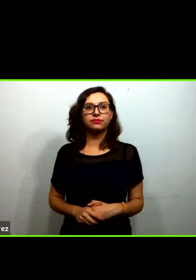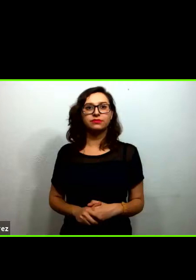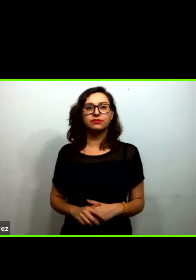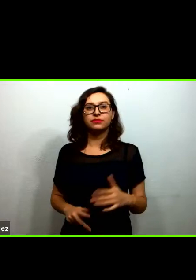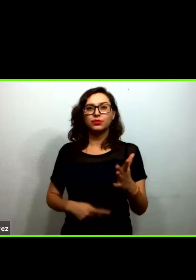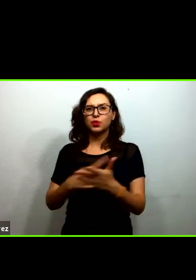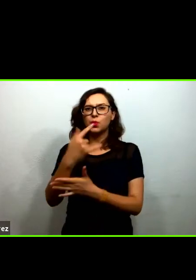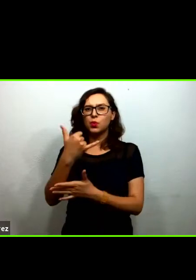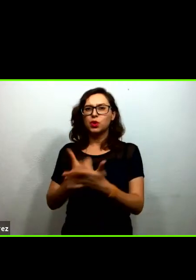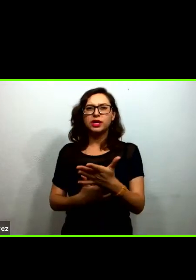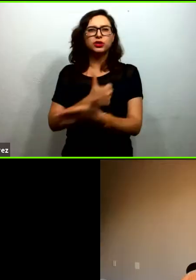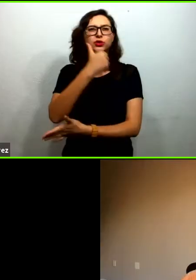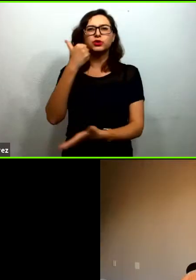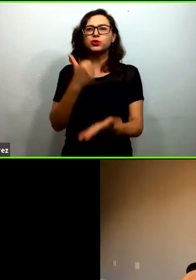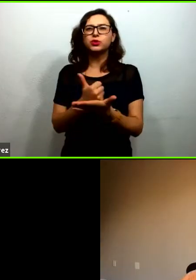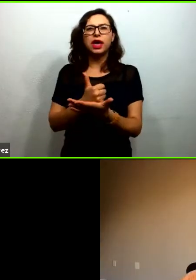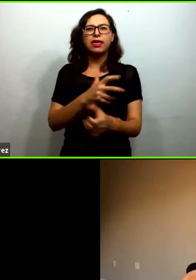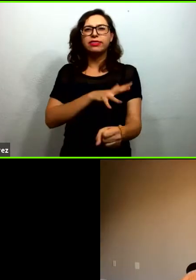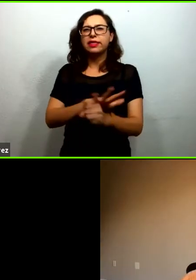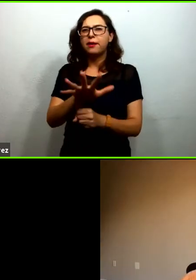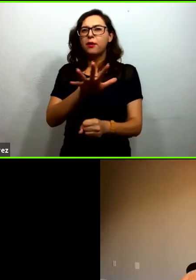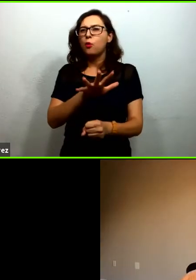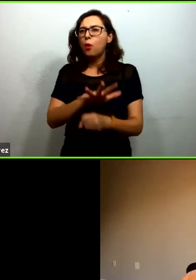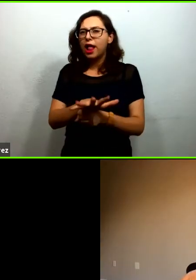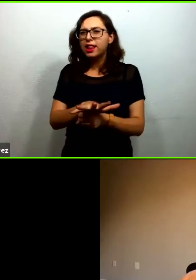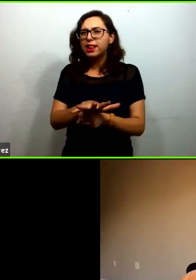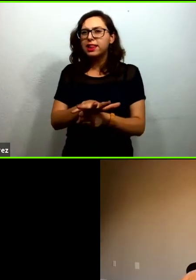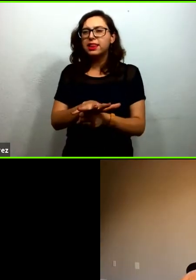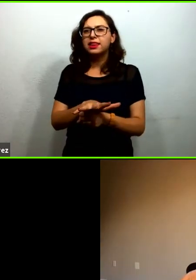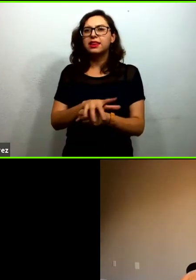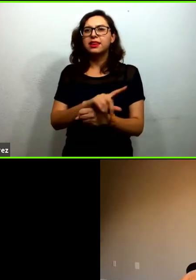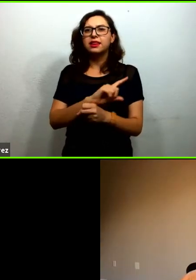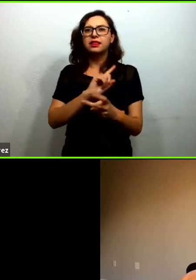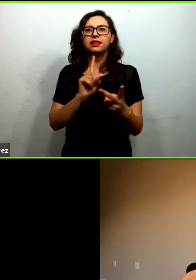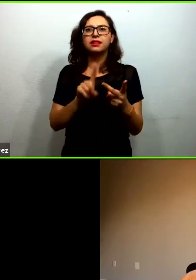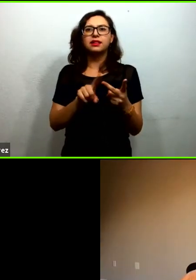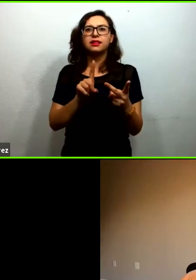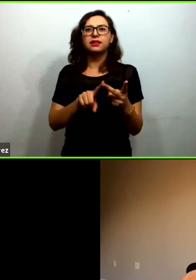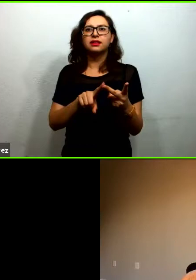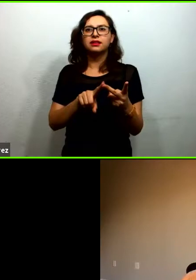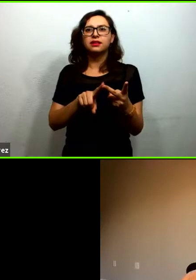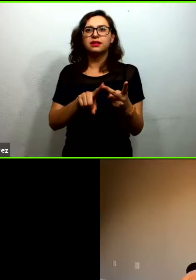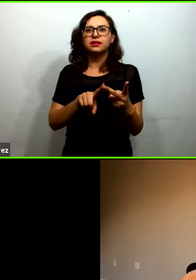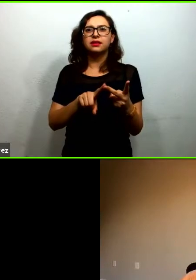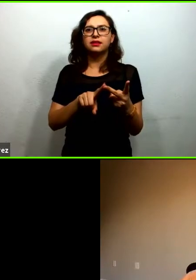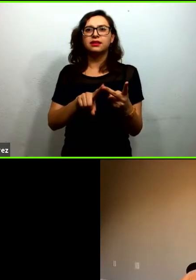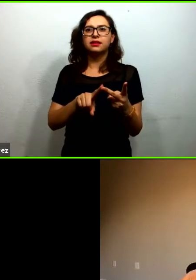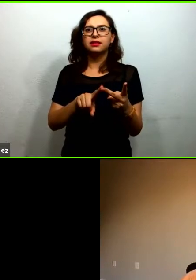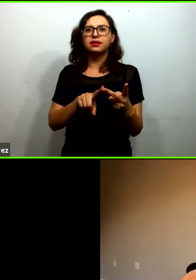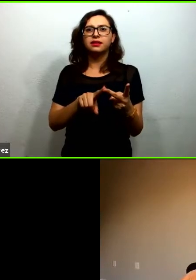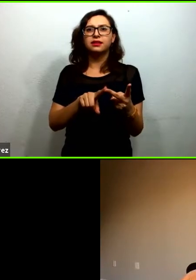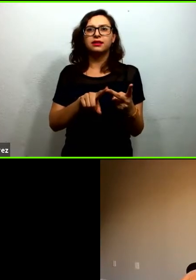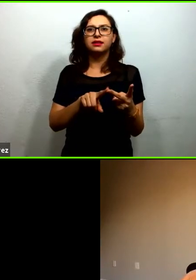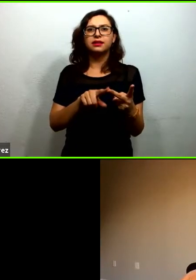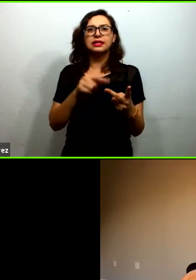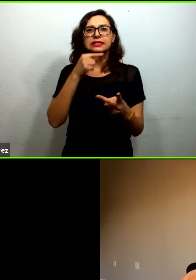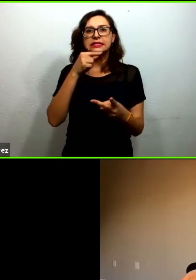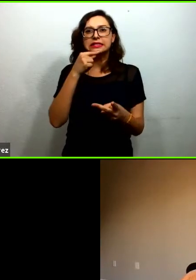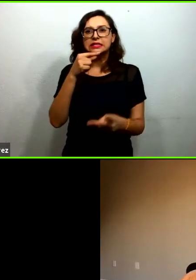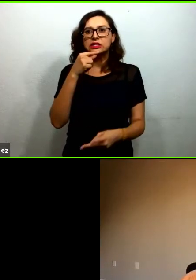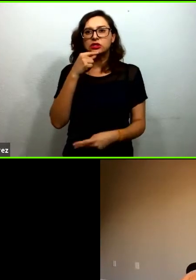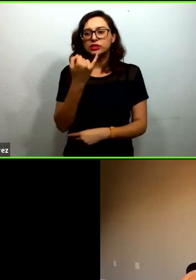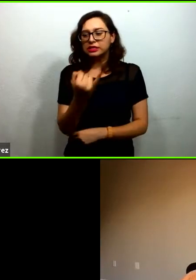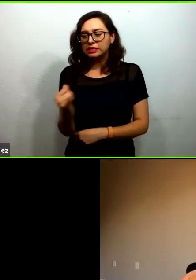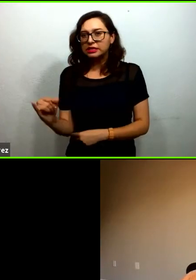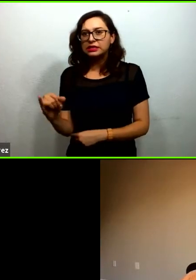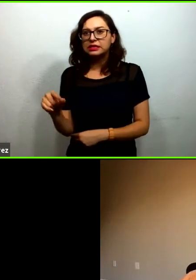y cómo es posible adquirir el proyecto KIT para los niños de Kinder preescolar hola